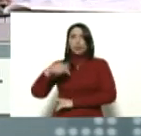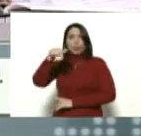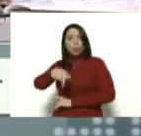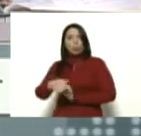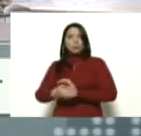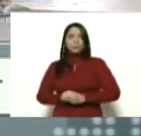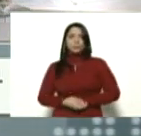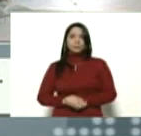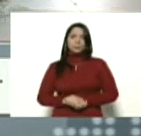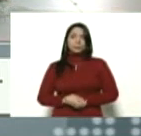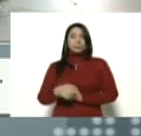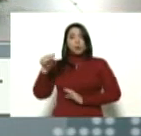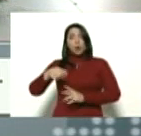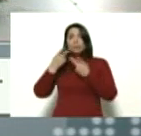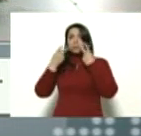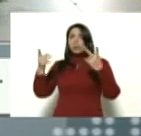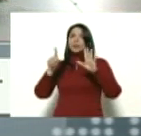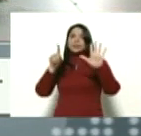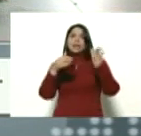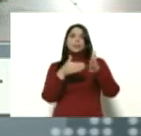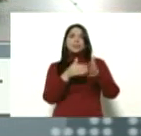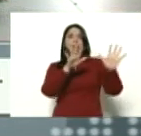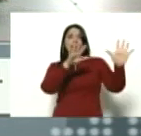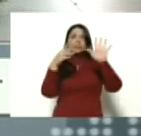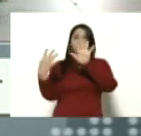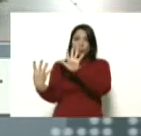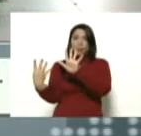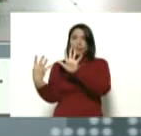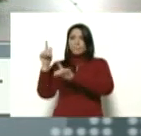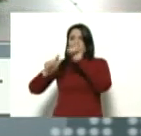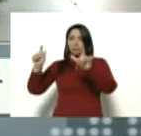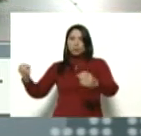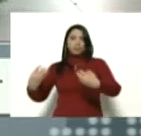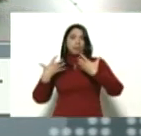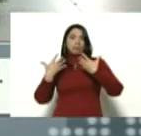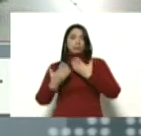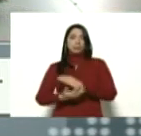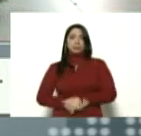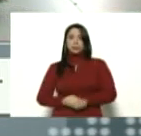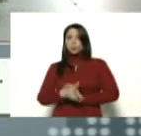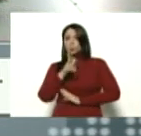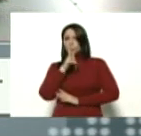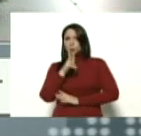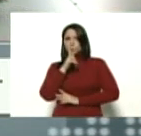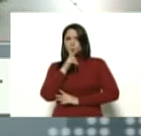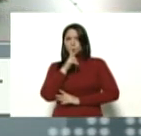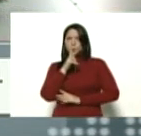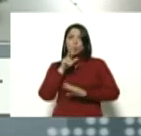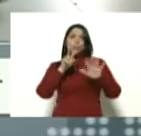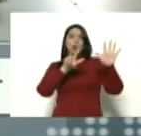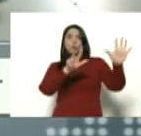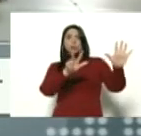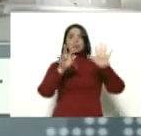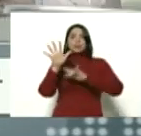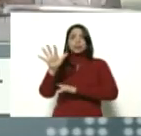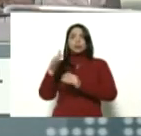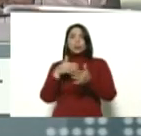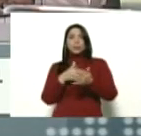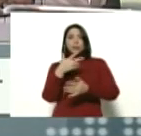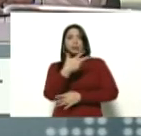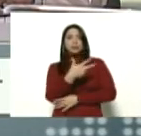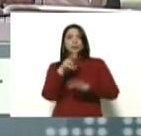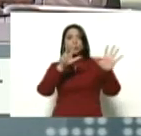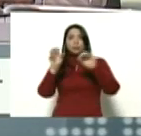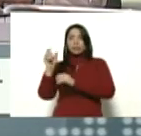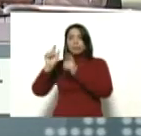Brasil hoy declara seis mil diecinueve casos, vicepresidenta, para llegar a ochenta y cinco mil trescientos ochenta